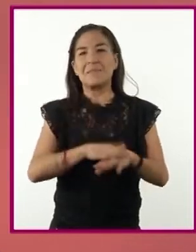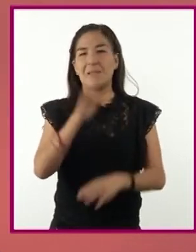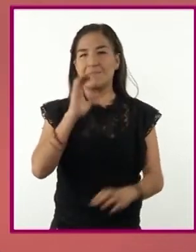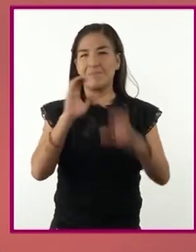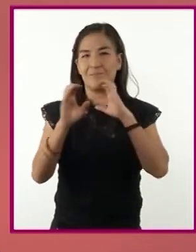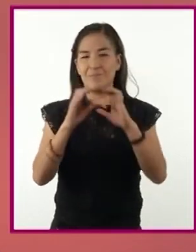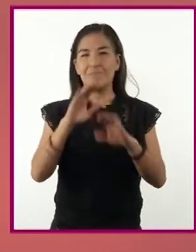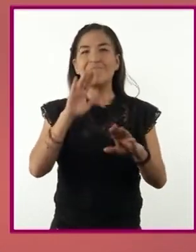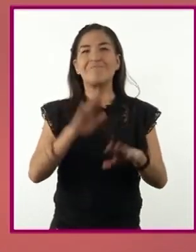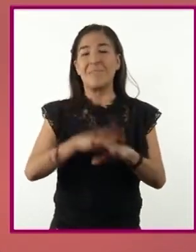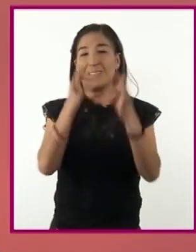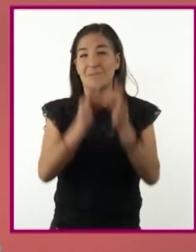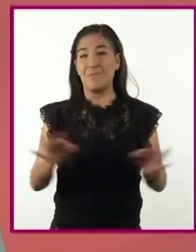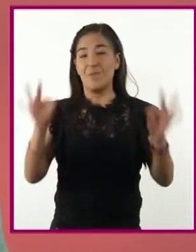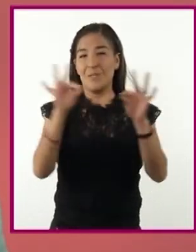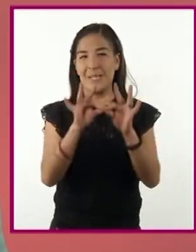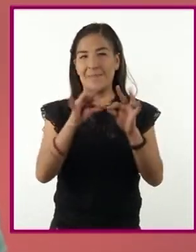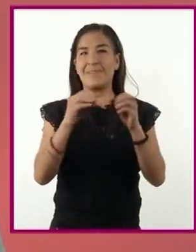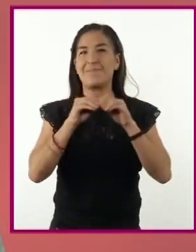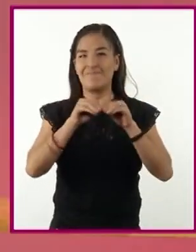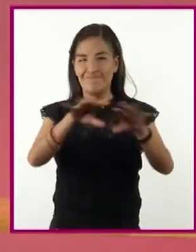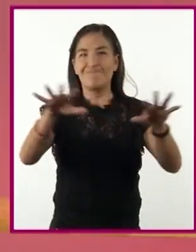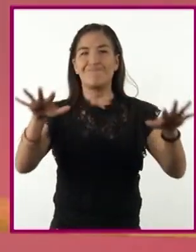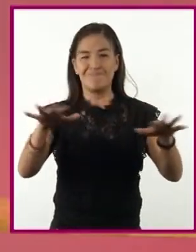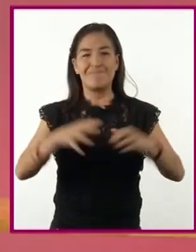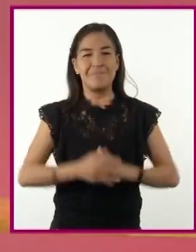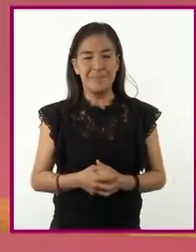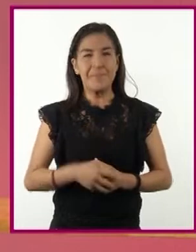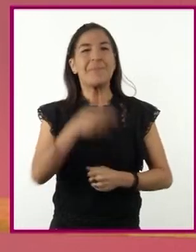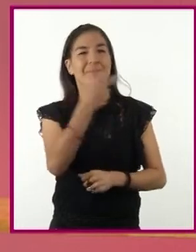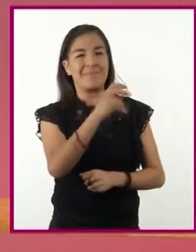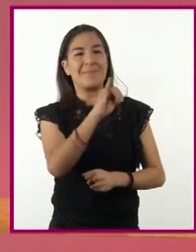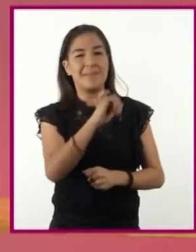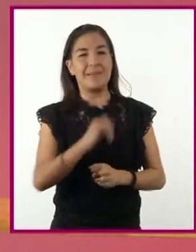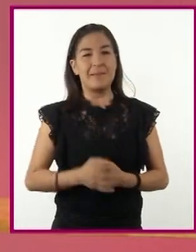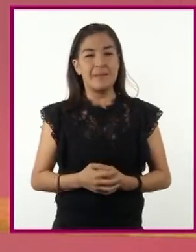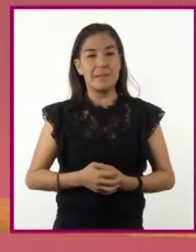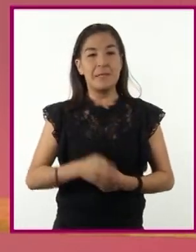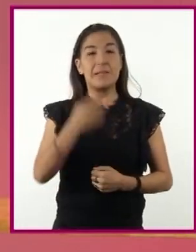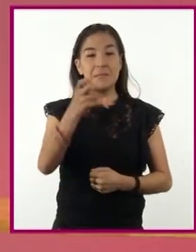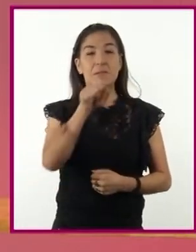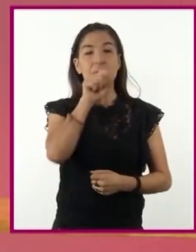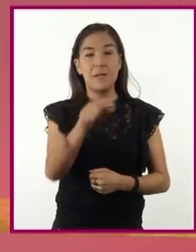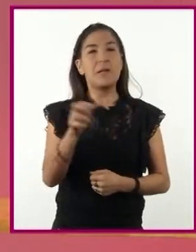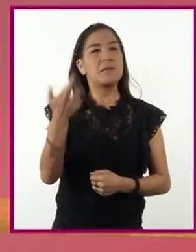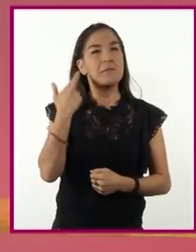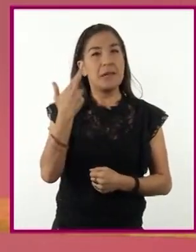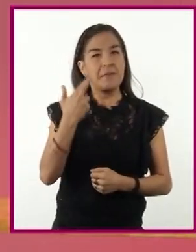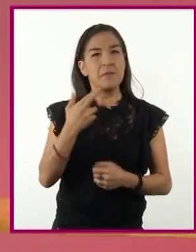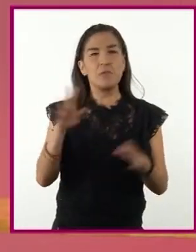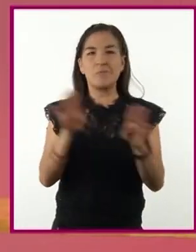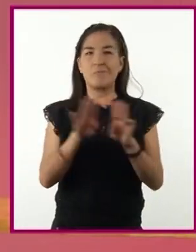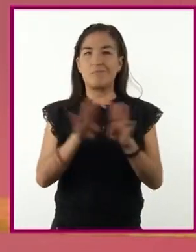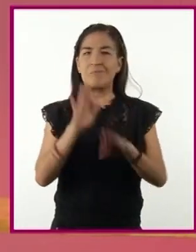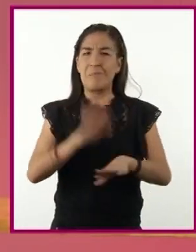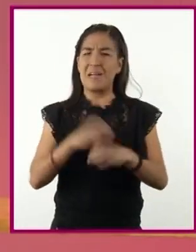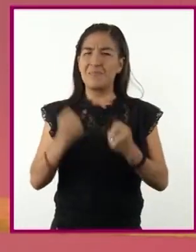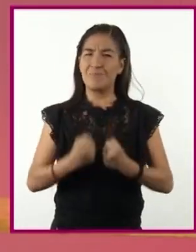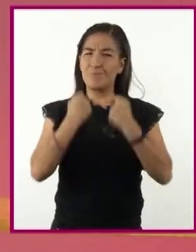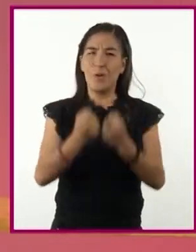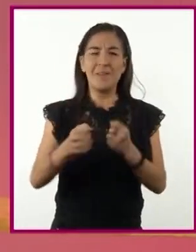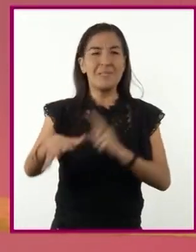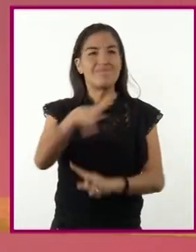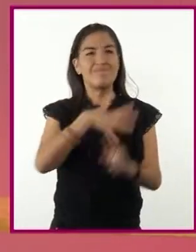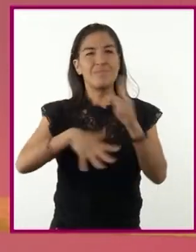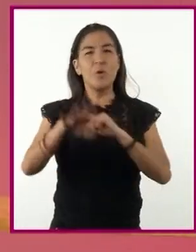comunicación masiva más importantes. Así es, Enrique. De hecho, la radio ha logrado un poder impresionante en